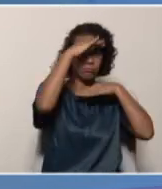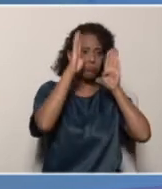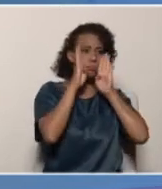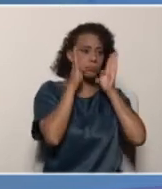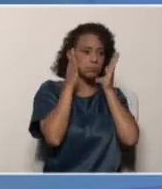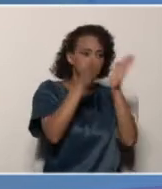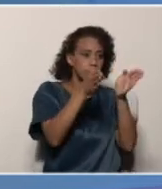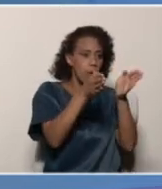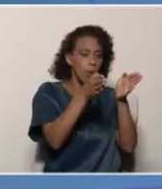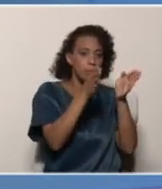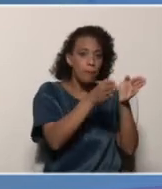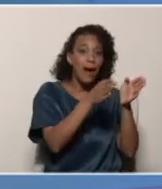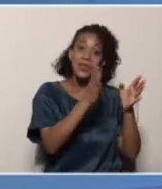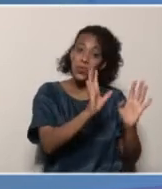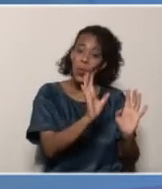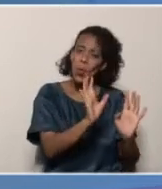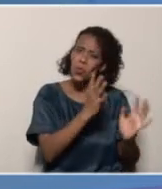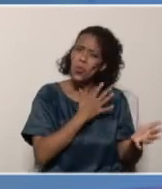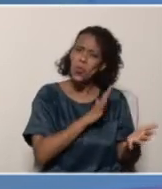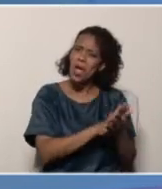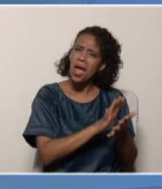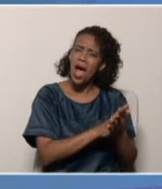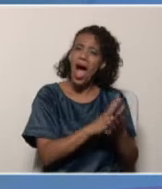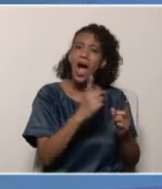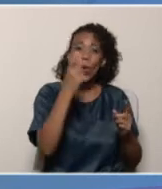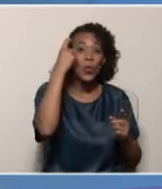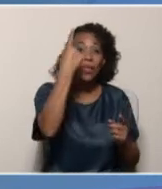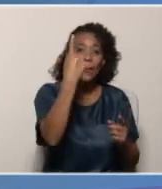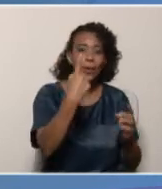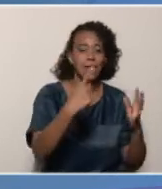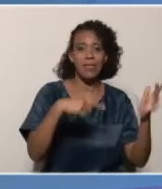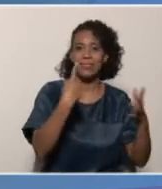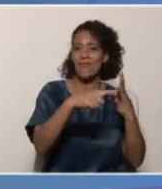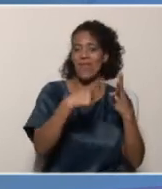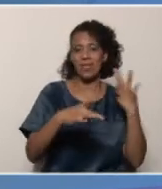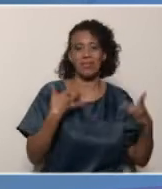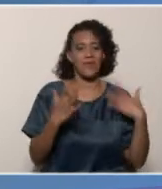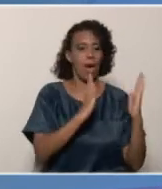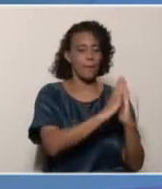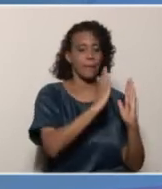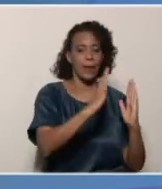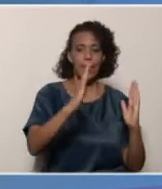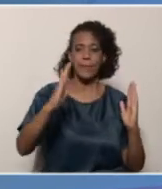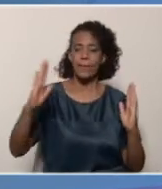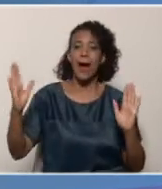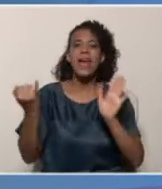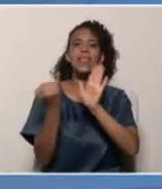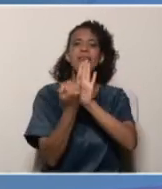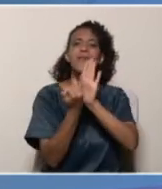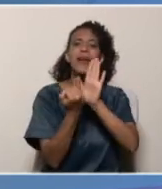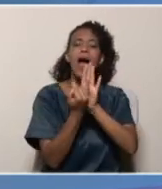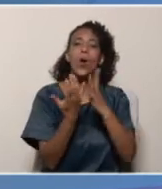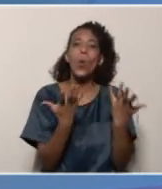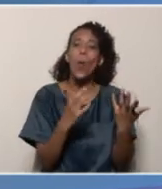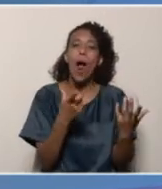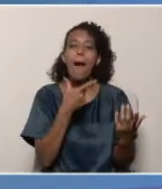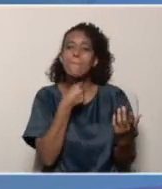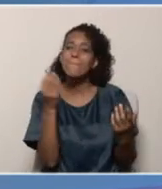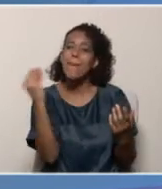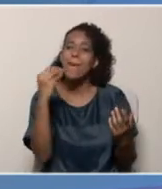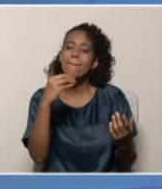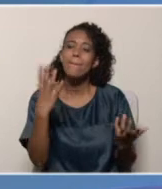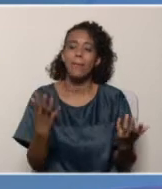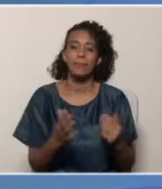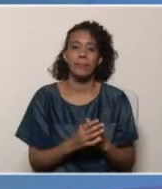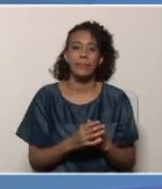sino que pueda realizar varias. Y a partir de esas actividades, entonces, ir identificando en cuáles repunta más.